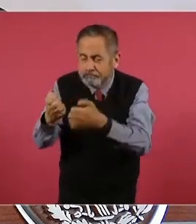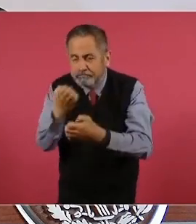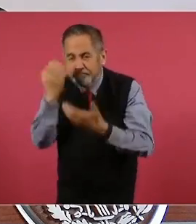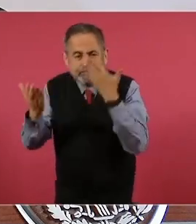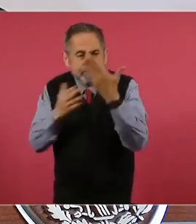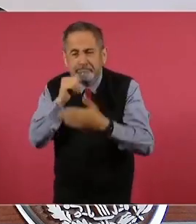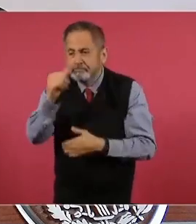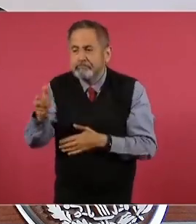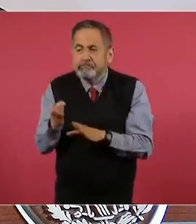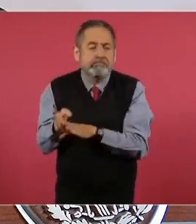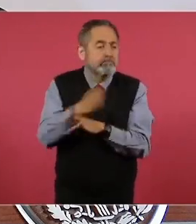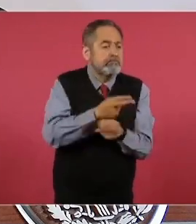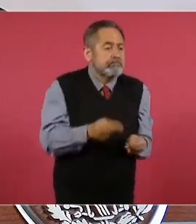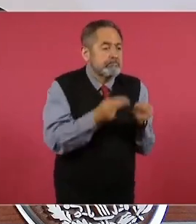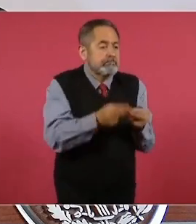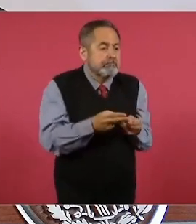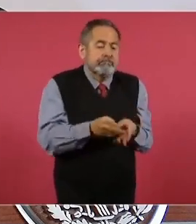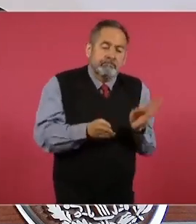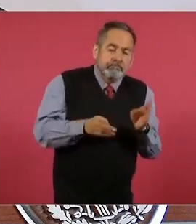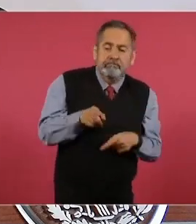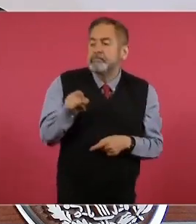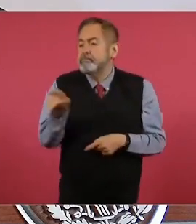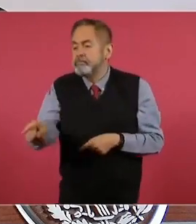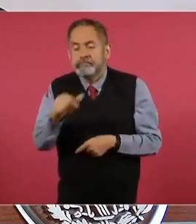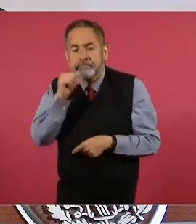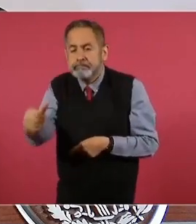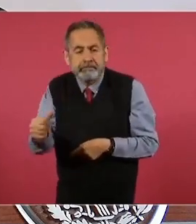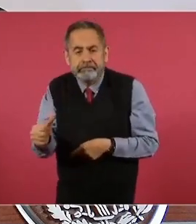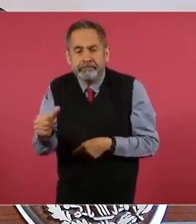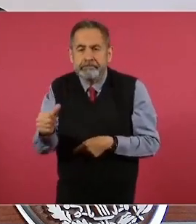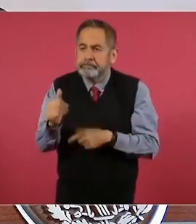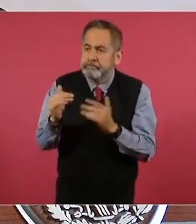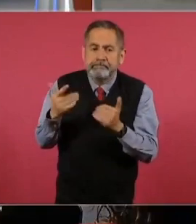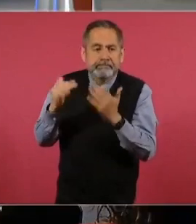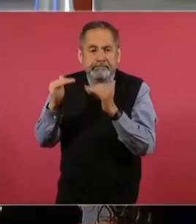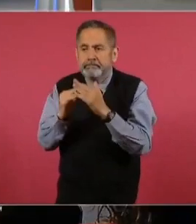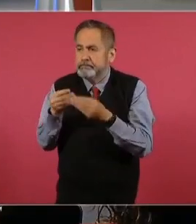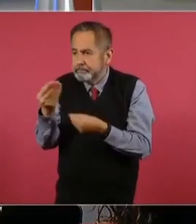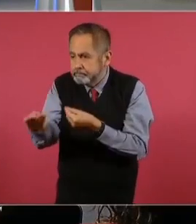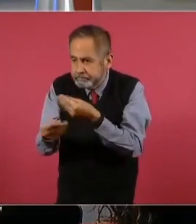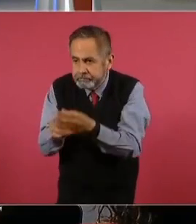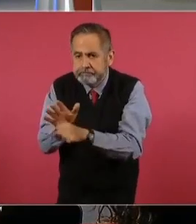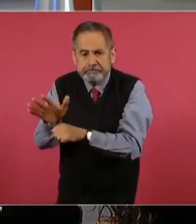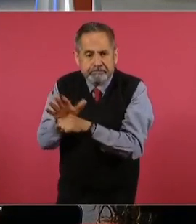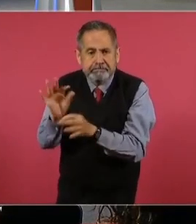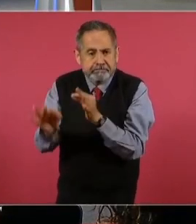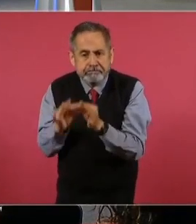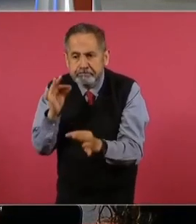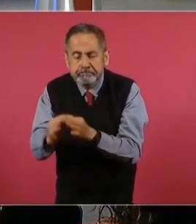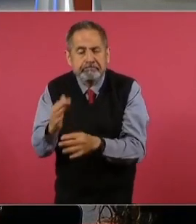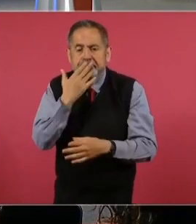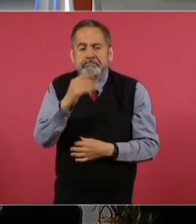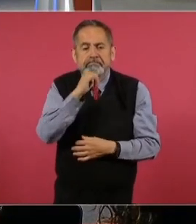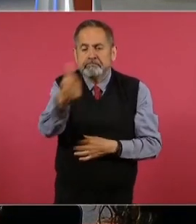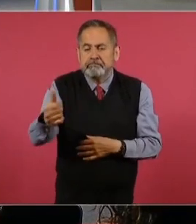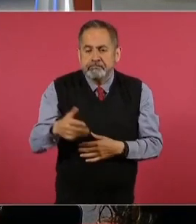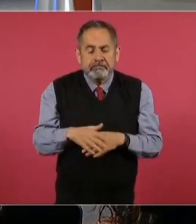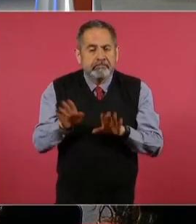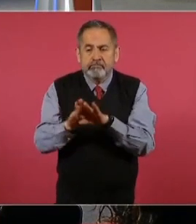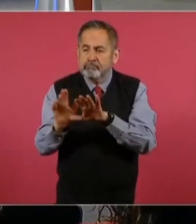falta de acceso a la salud, los servicios básicos de vivienda, así como la precarización de las condiciones